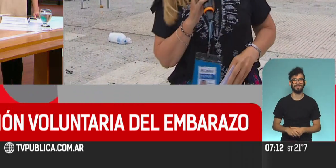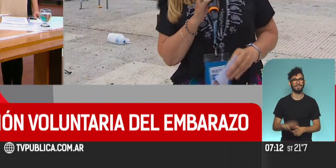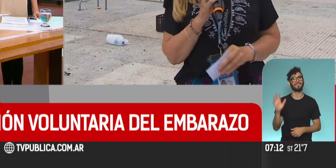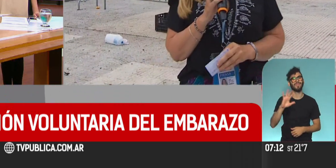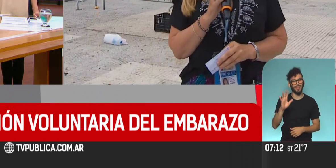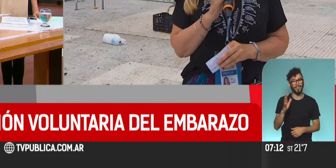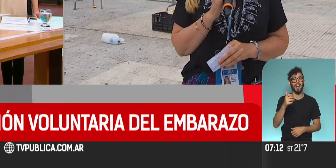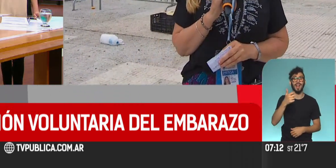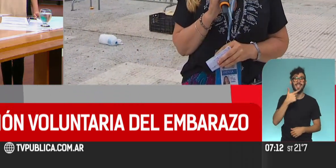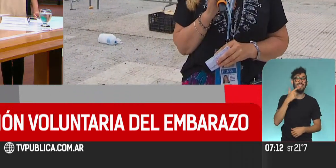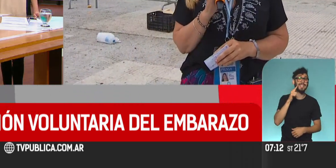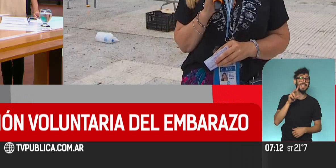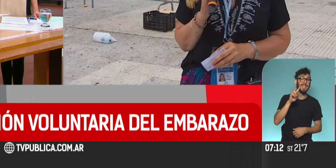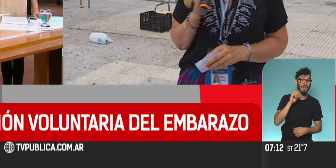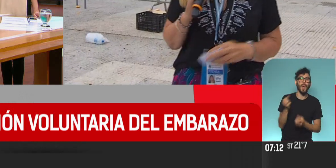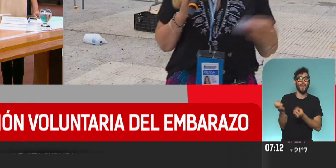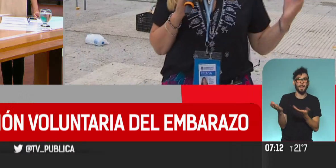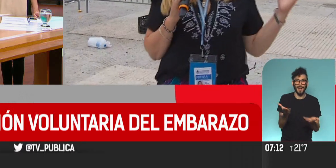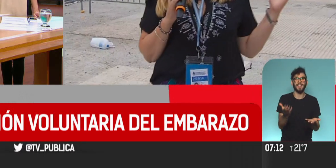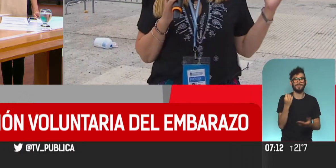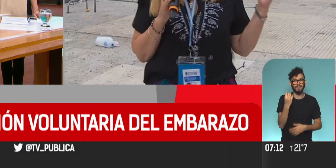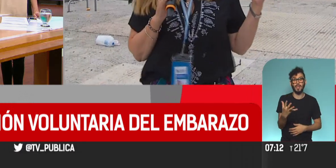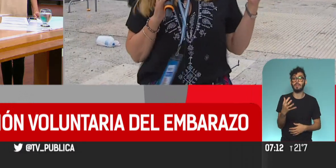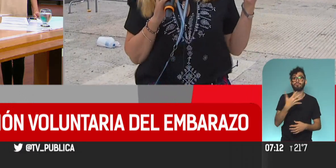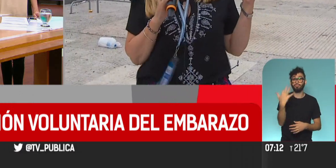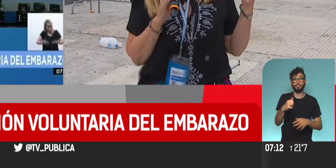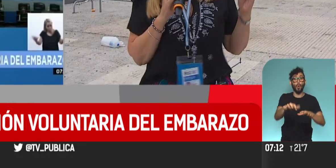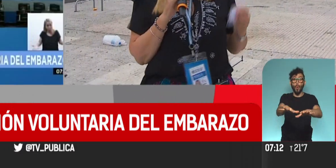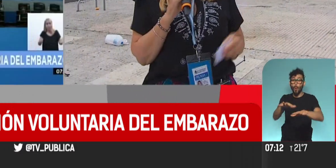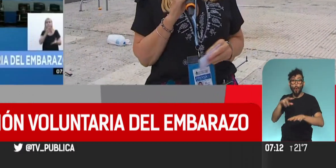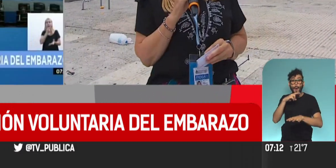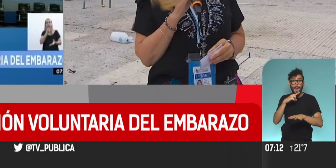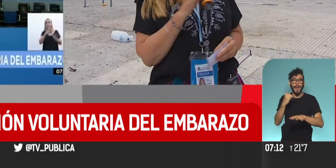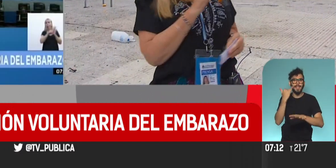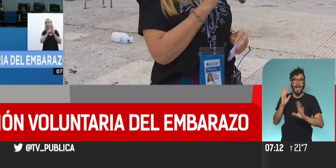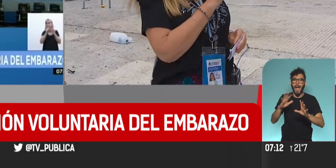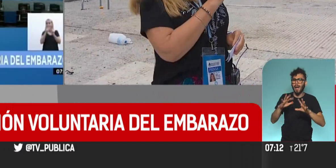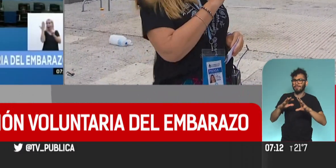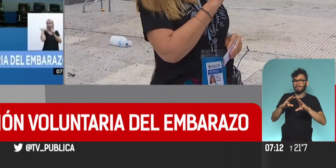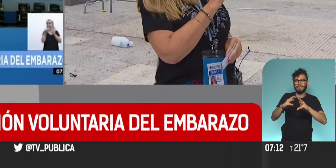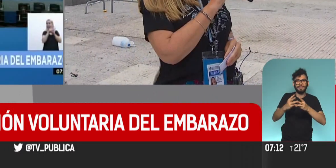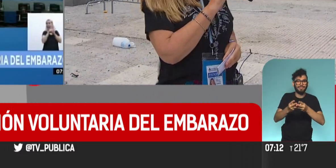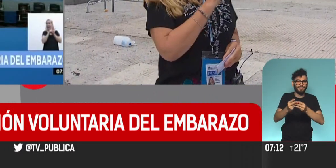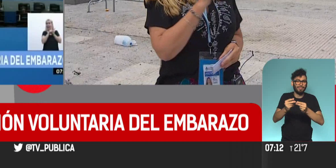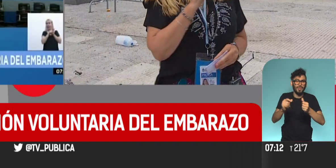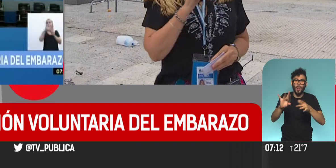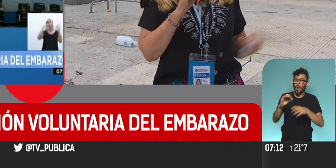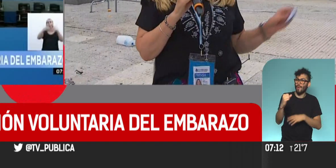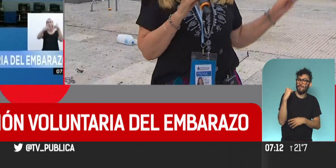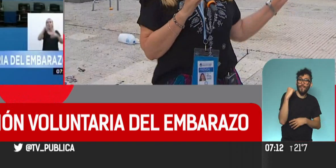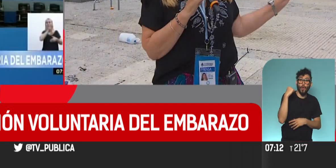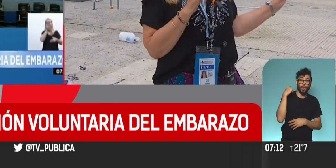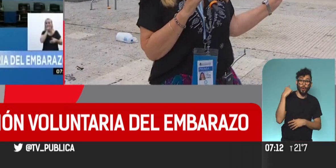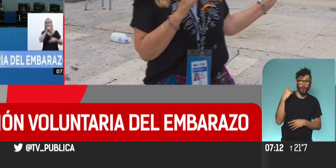Alejandro Silvia, Silvia, bienvenida. Lo cierto es que, claro, una marea verde que ahora ya ha dejado sus rastros tan solo detrás de nosotros, en este